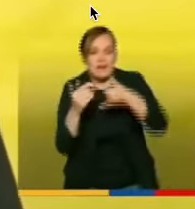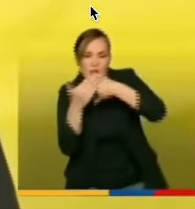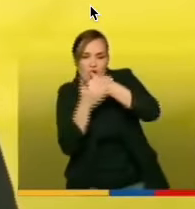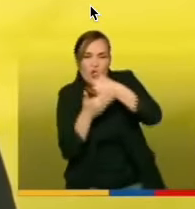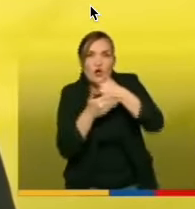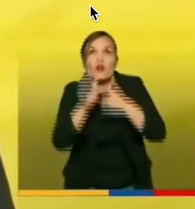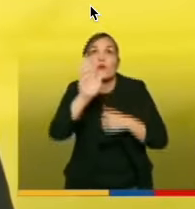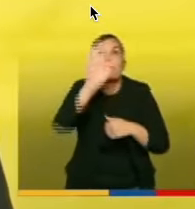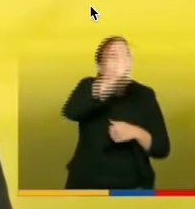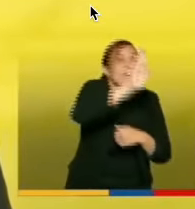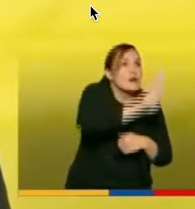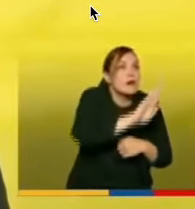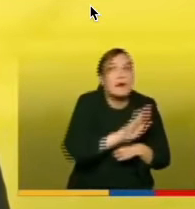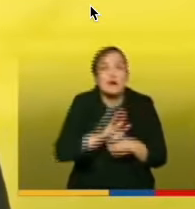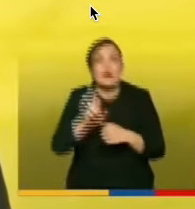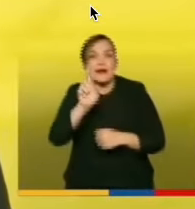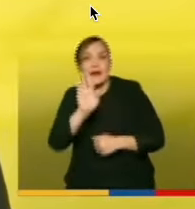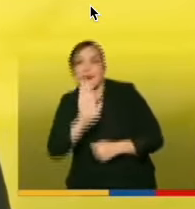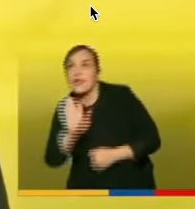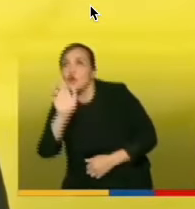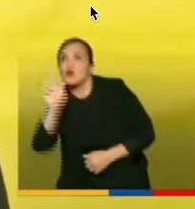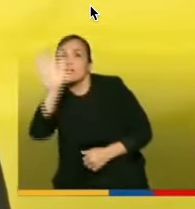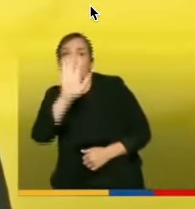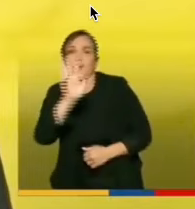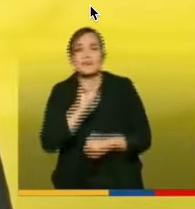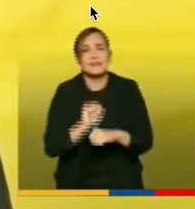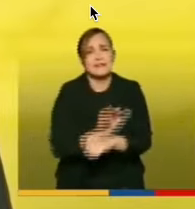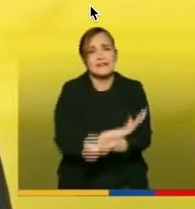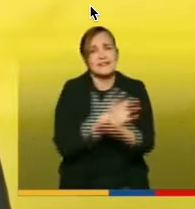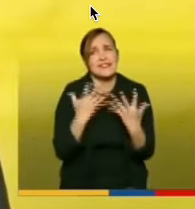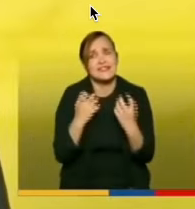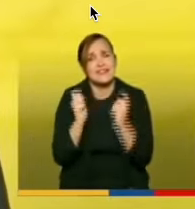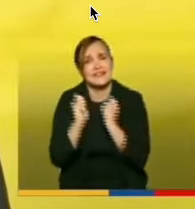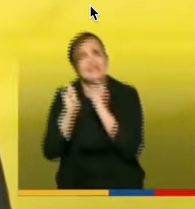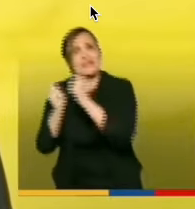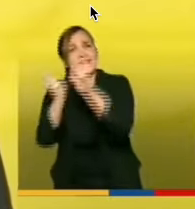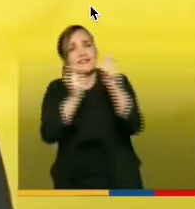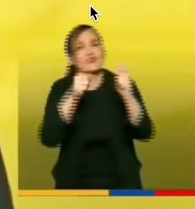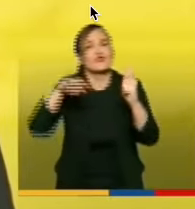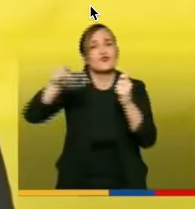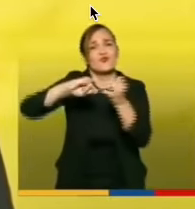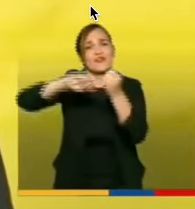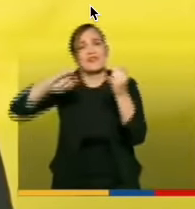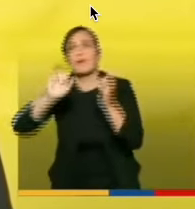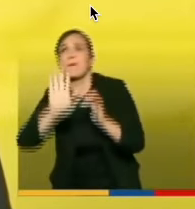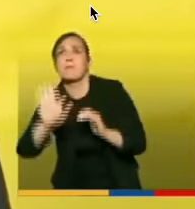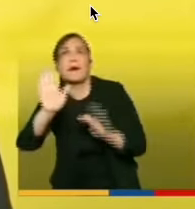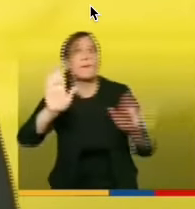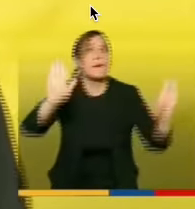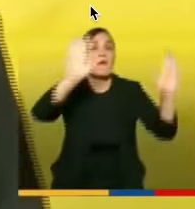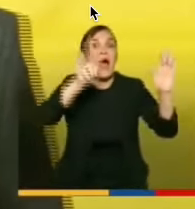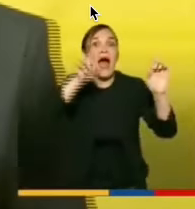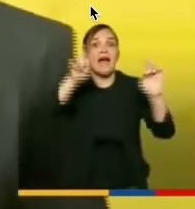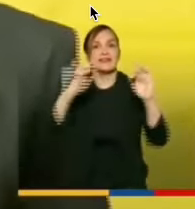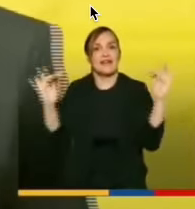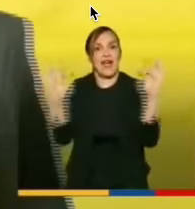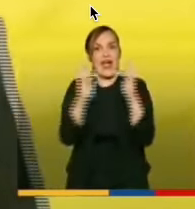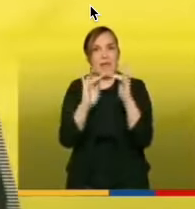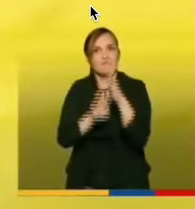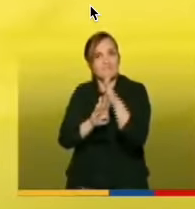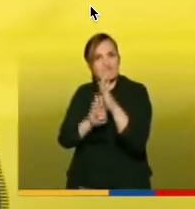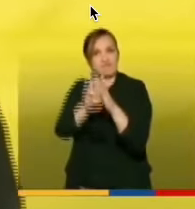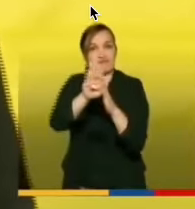emocionada porque sabemos que ahí está parte de nuestro porvenir y la salida de nuestra tragedia